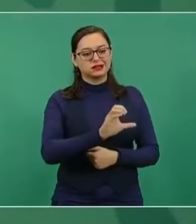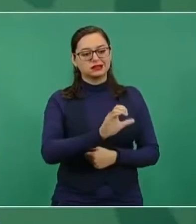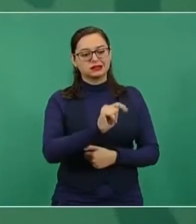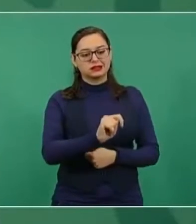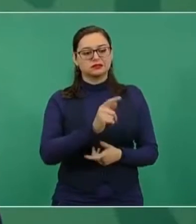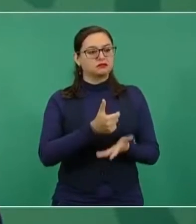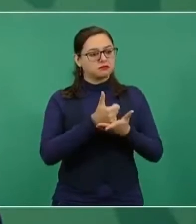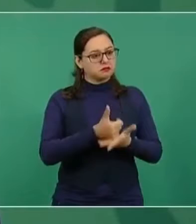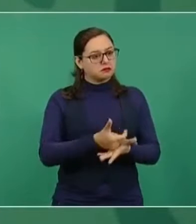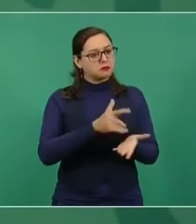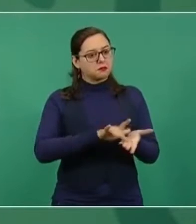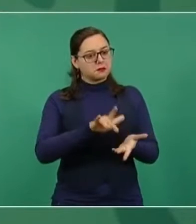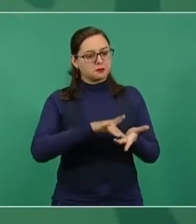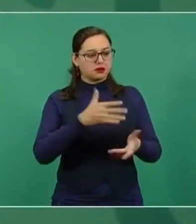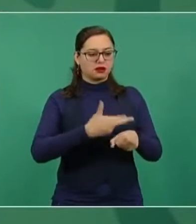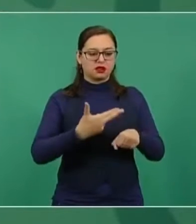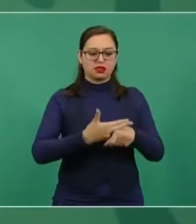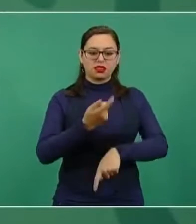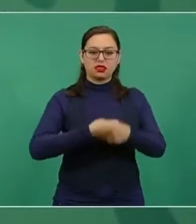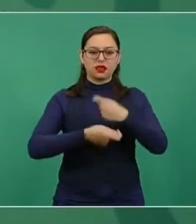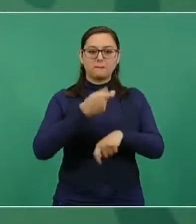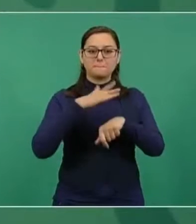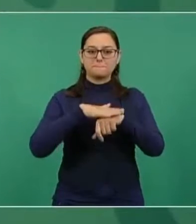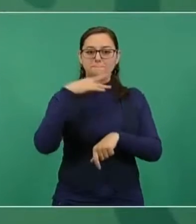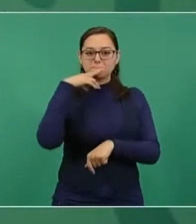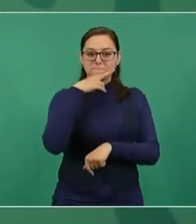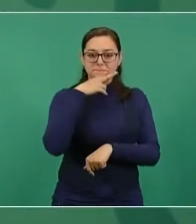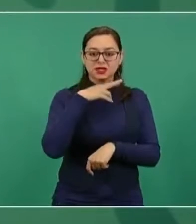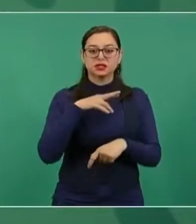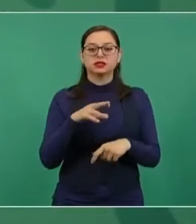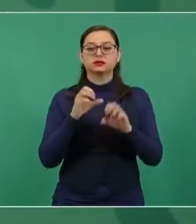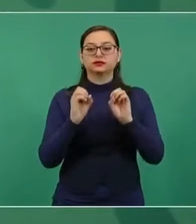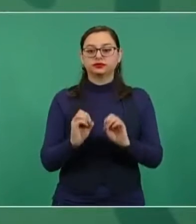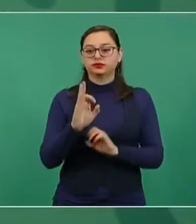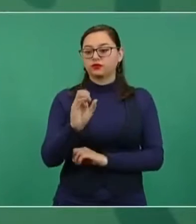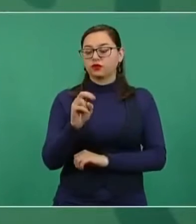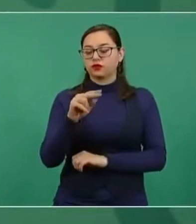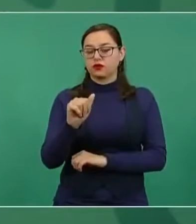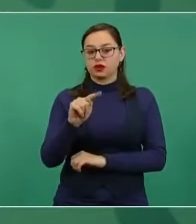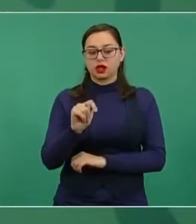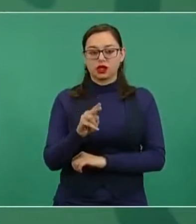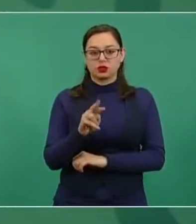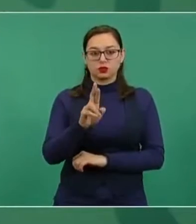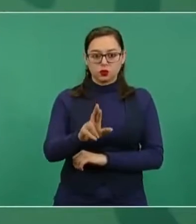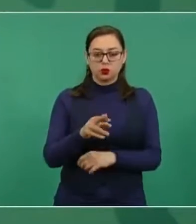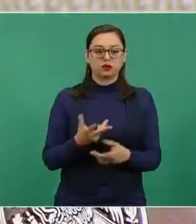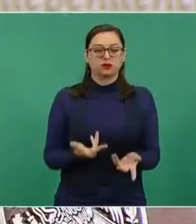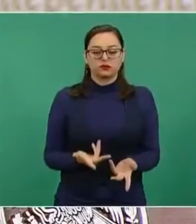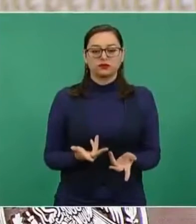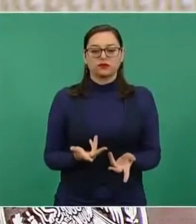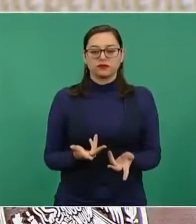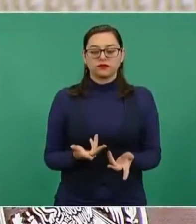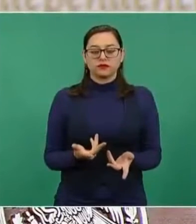o ayude a Fonatur en las empresas que están